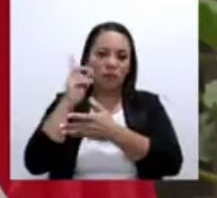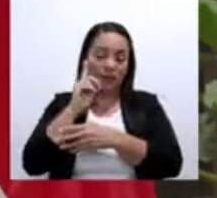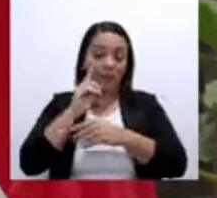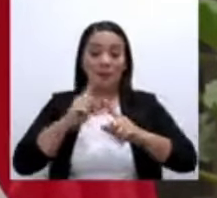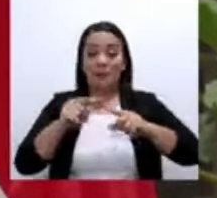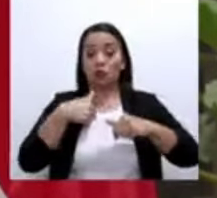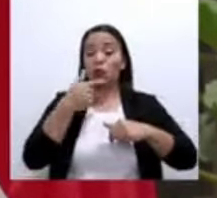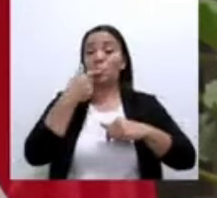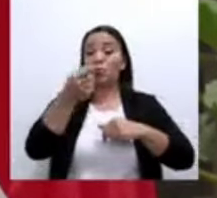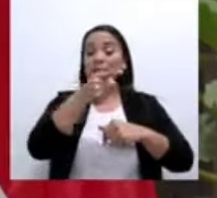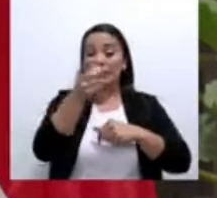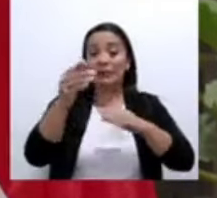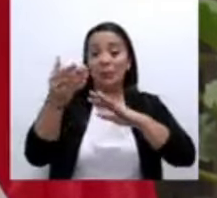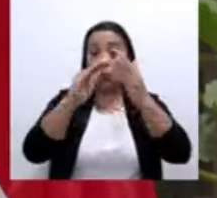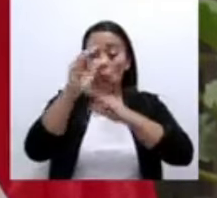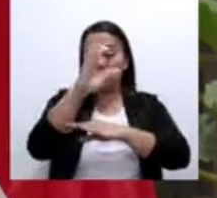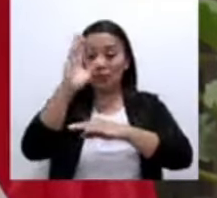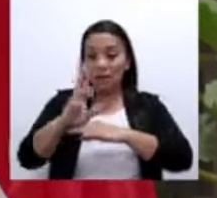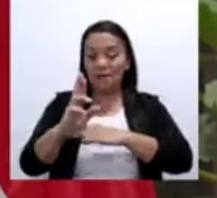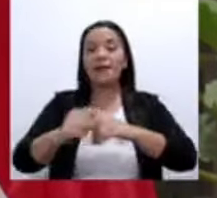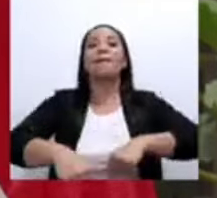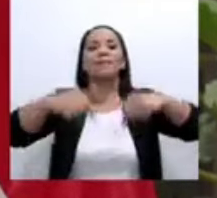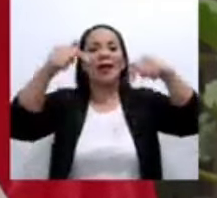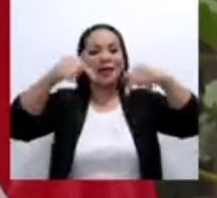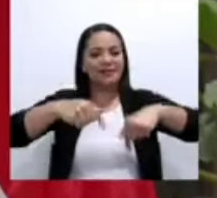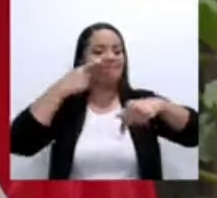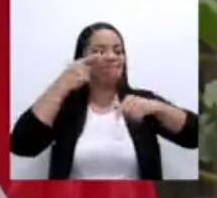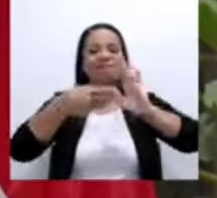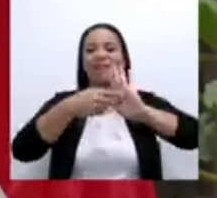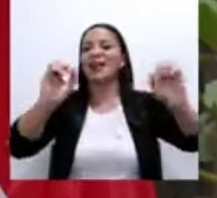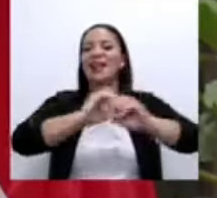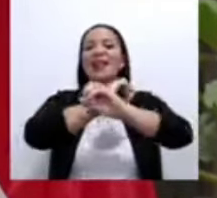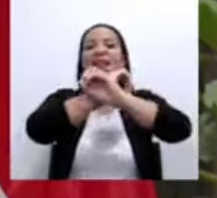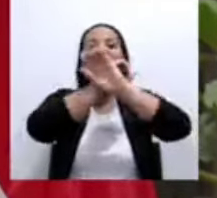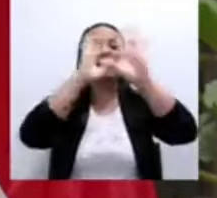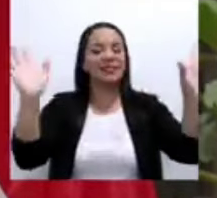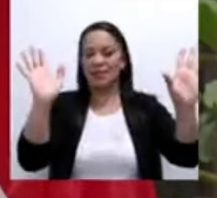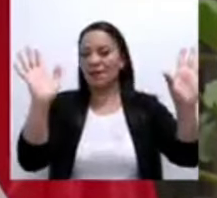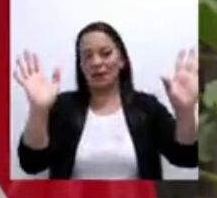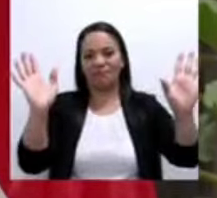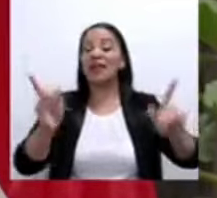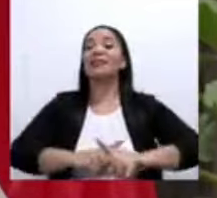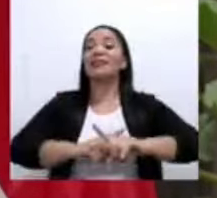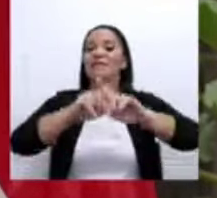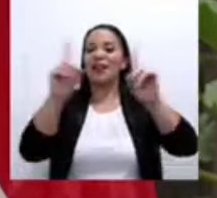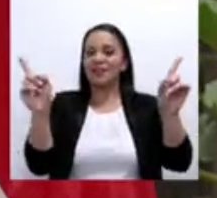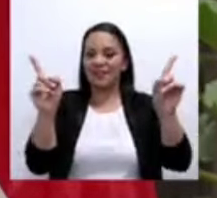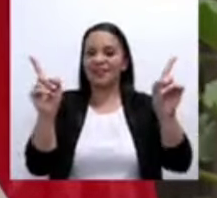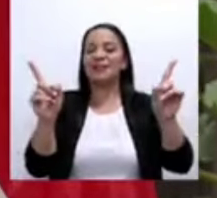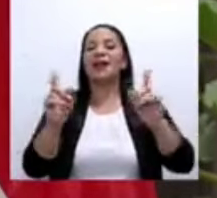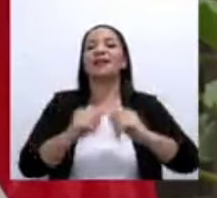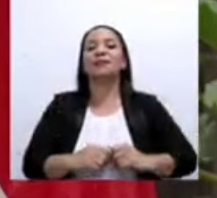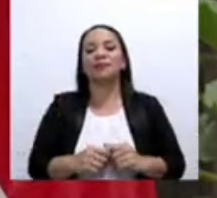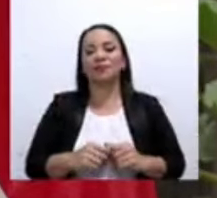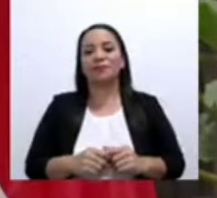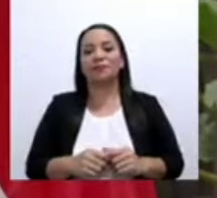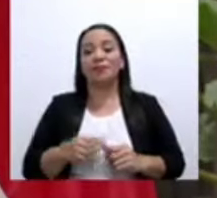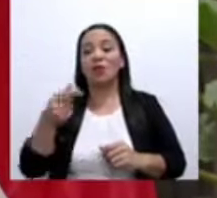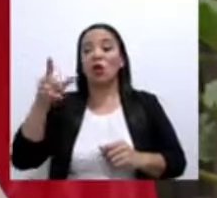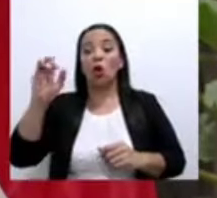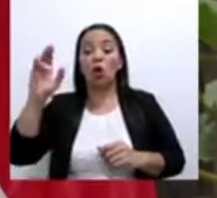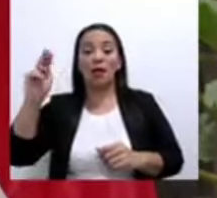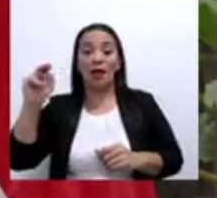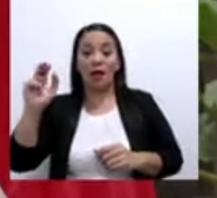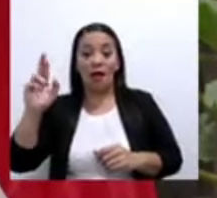Rica es que aquí está clarísima la diferencia entre Gloria Navas